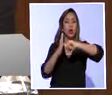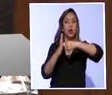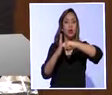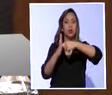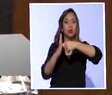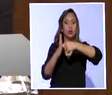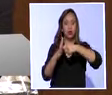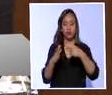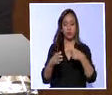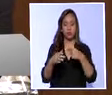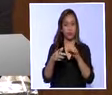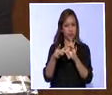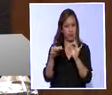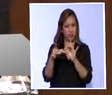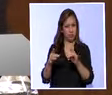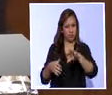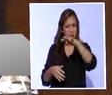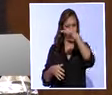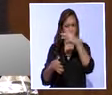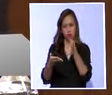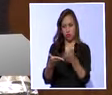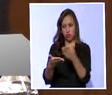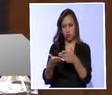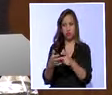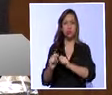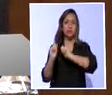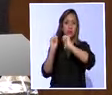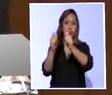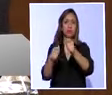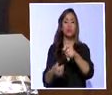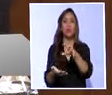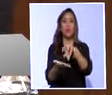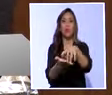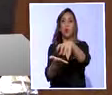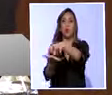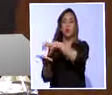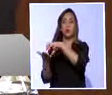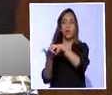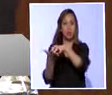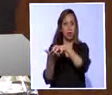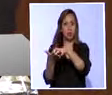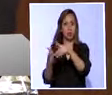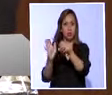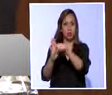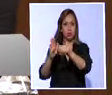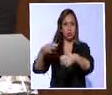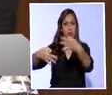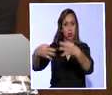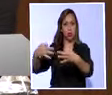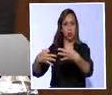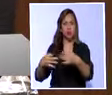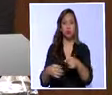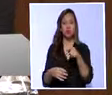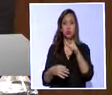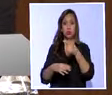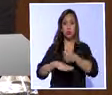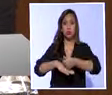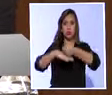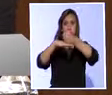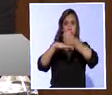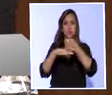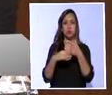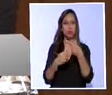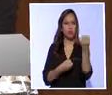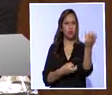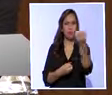enviaba estos documentos a los fiscales provinciales, por lo tanto, la Fiscalía como institución central no tenía